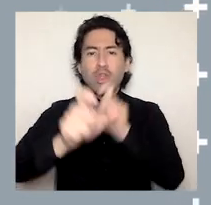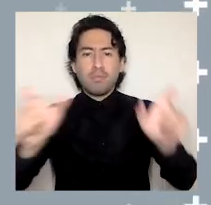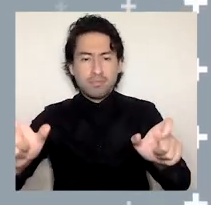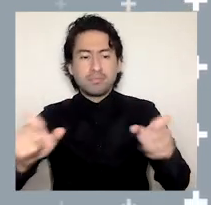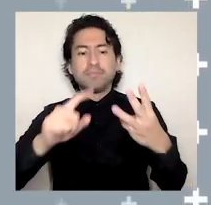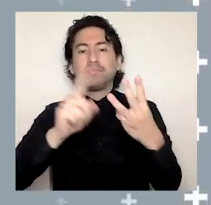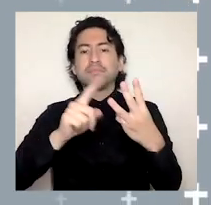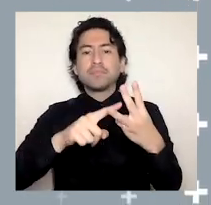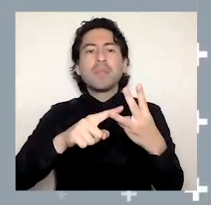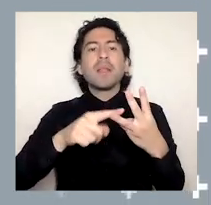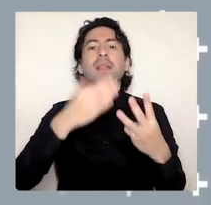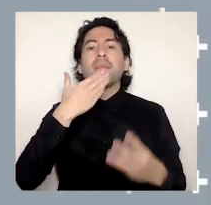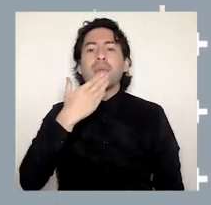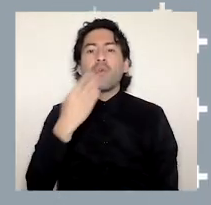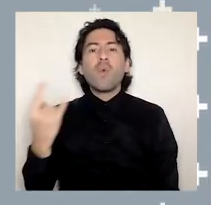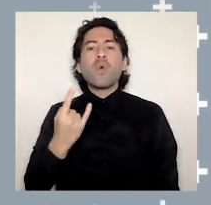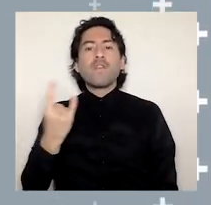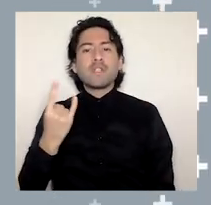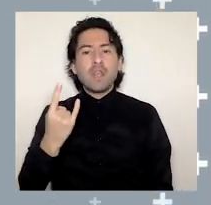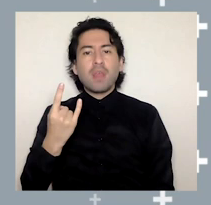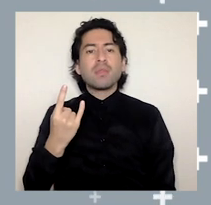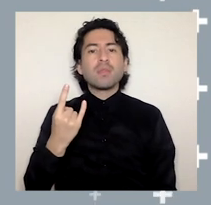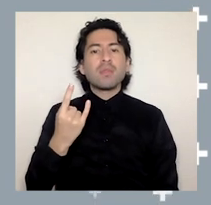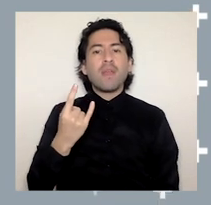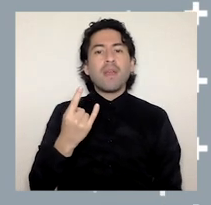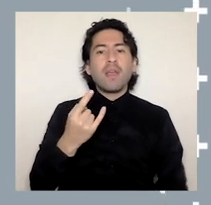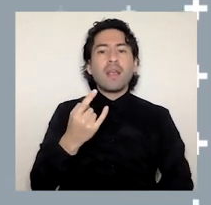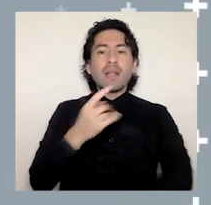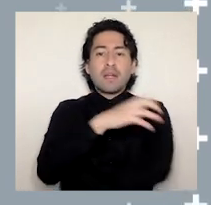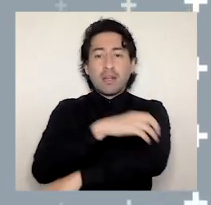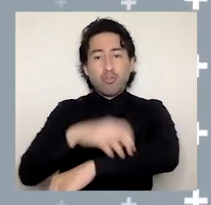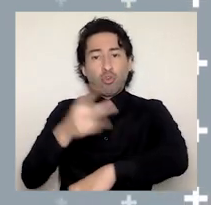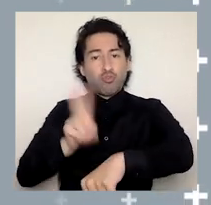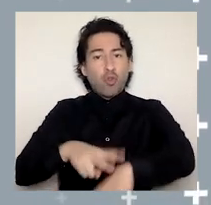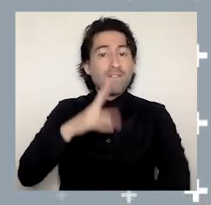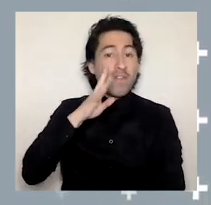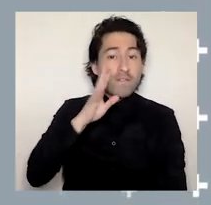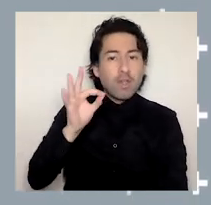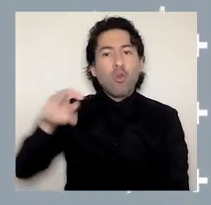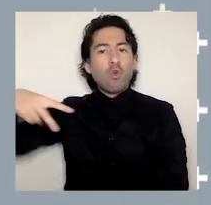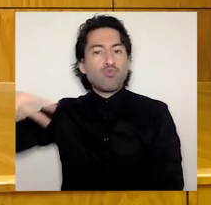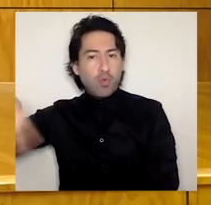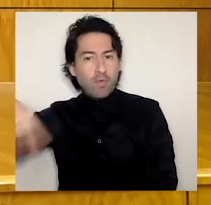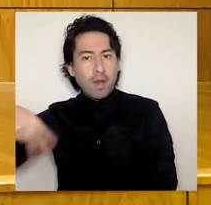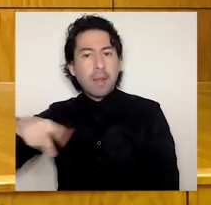Ñuble. Como también, tres proyectos de redes estructurales con otras instituciones del CUECH.